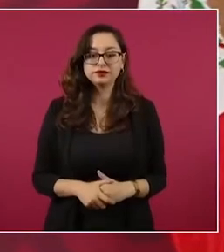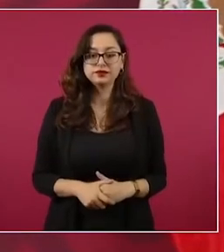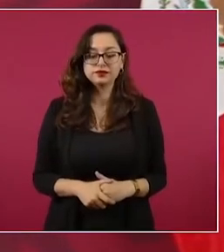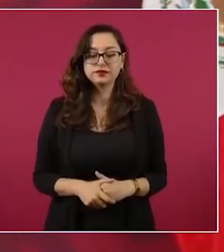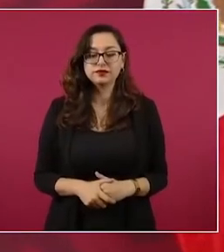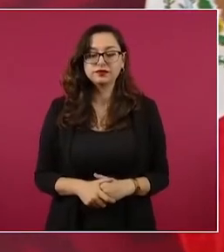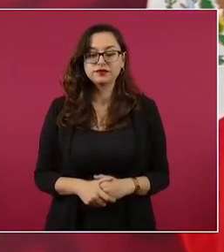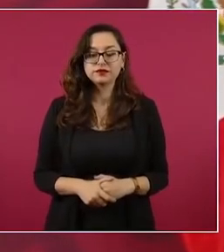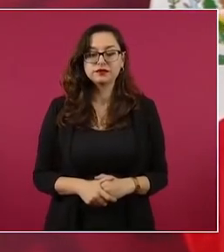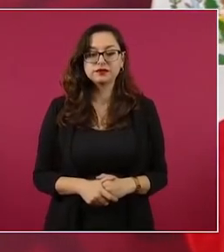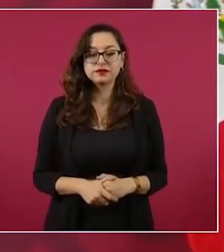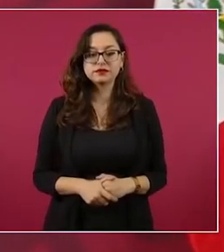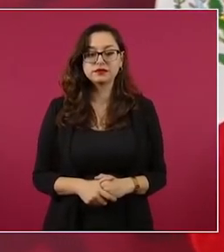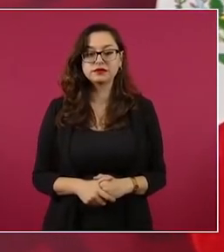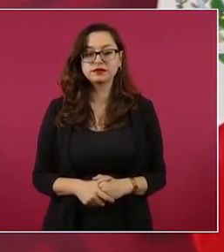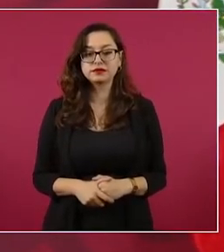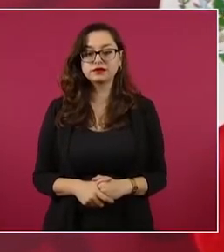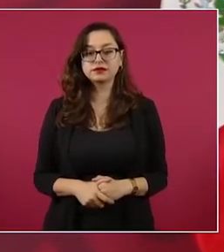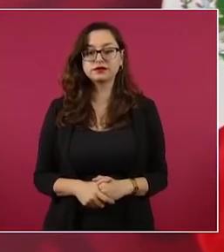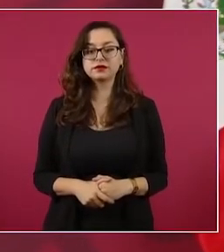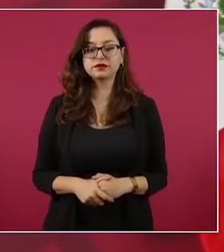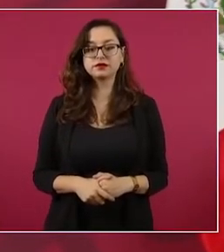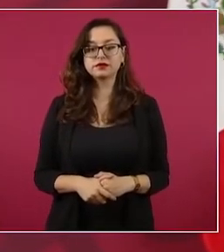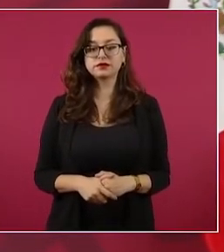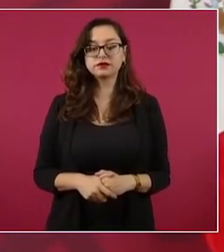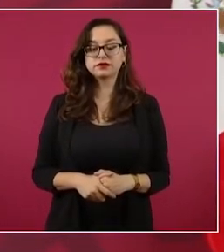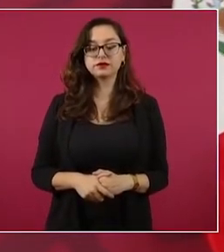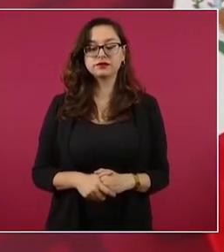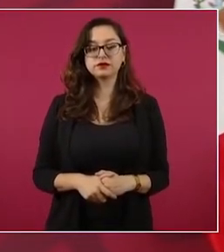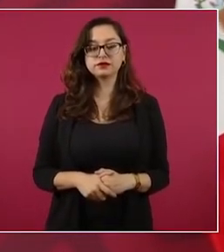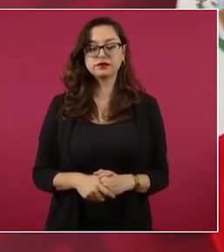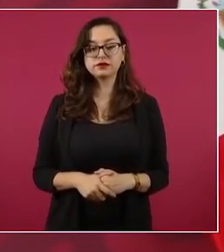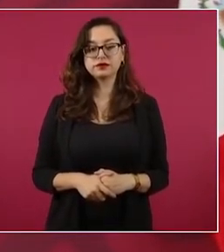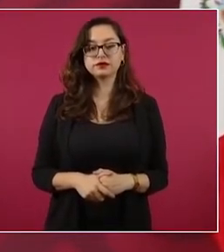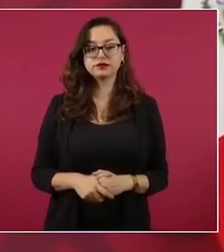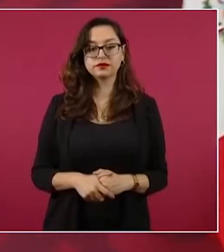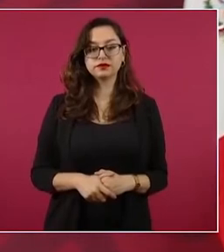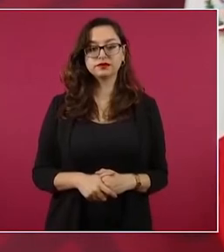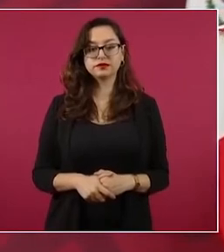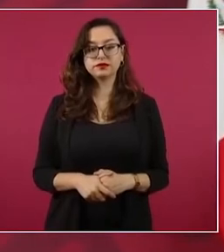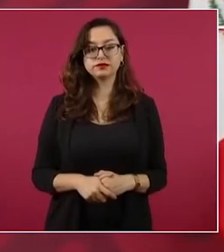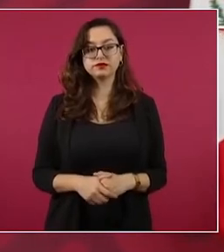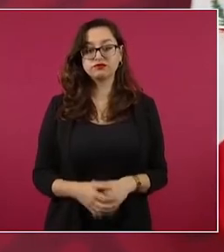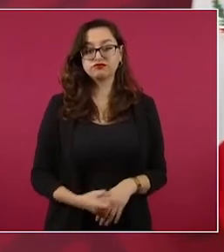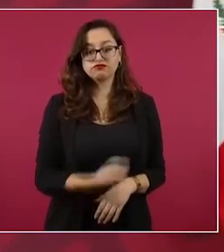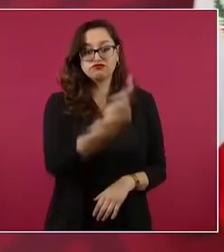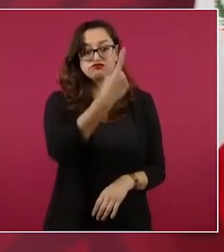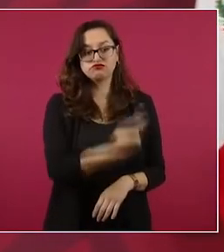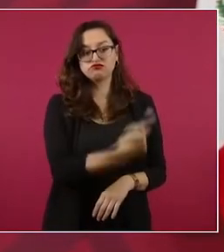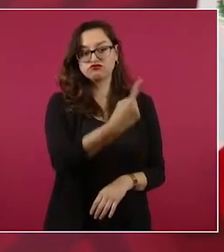que ya no le quedó más que pagar,